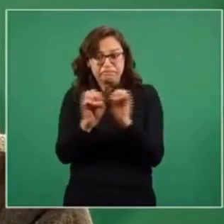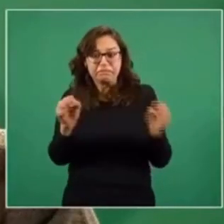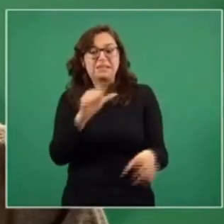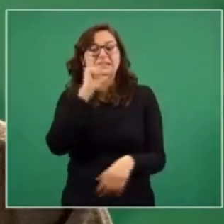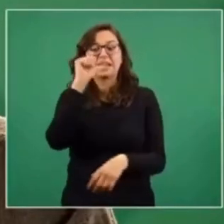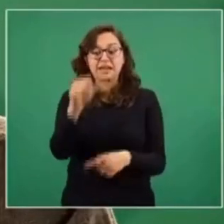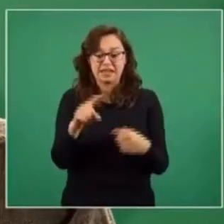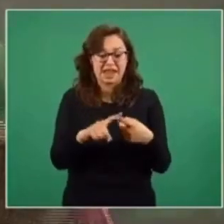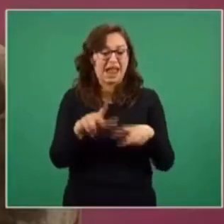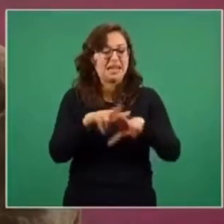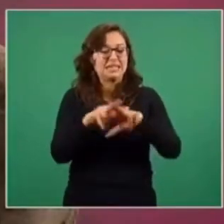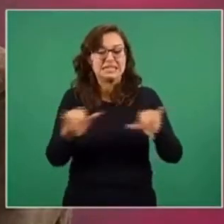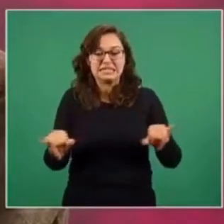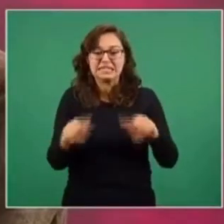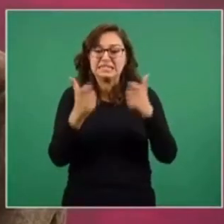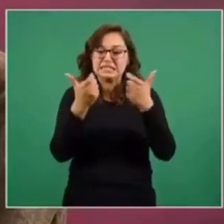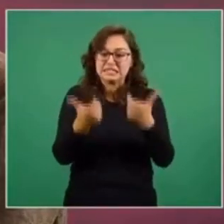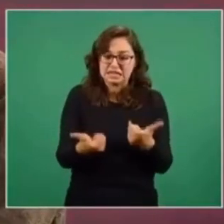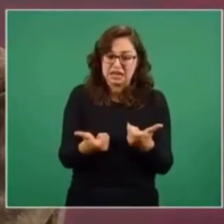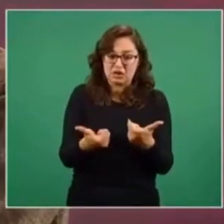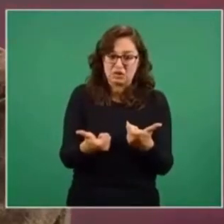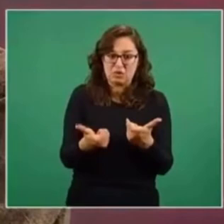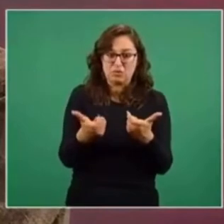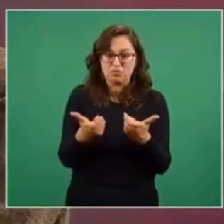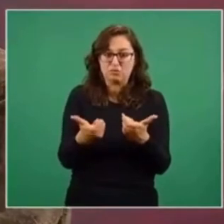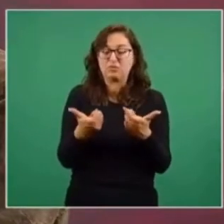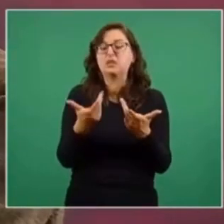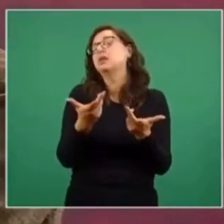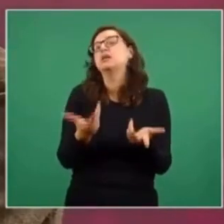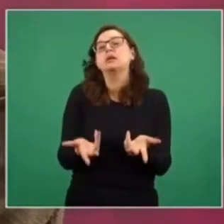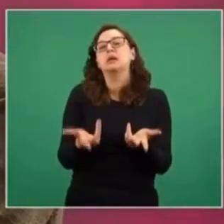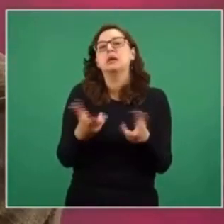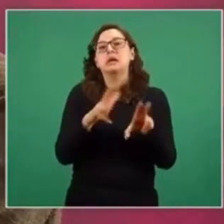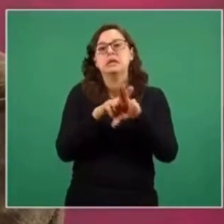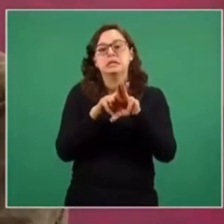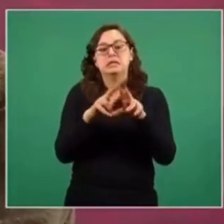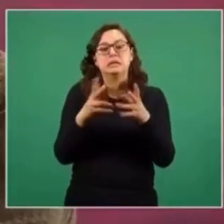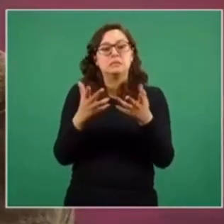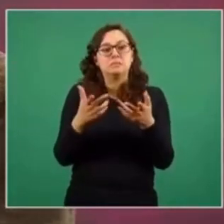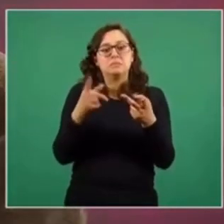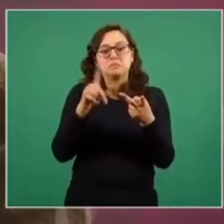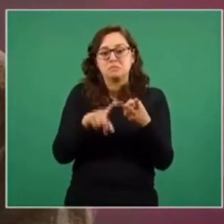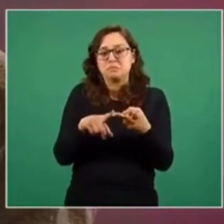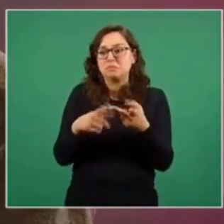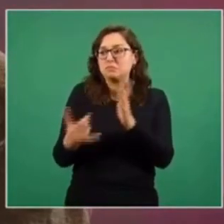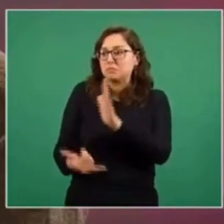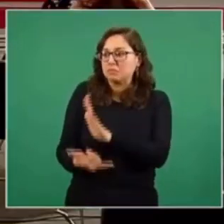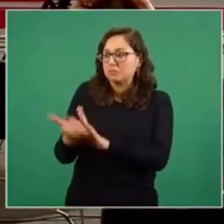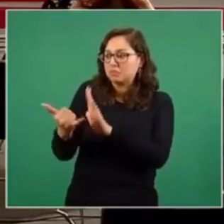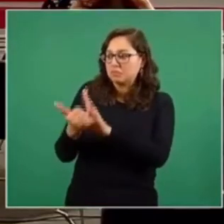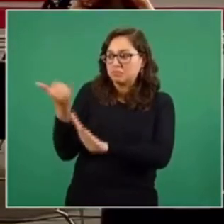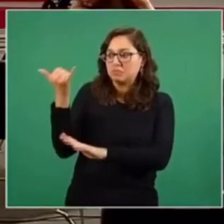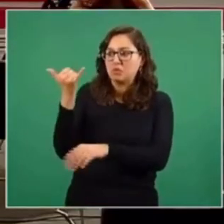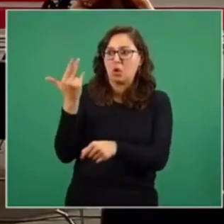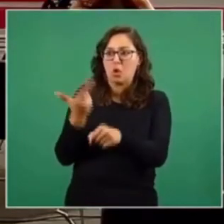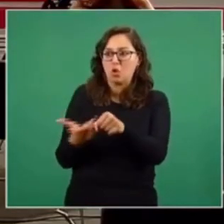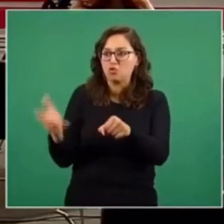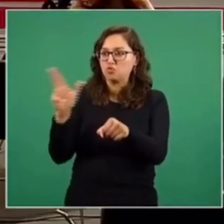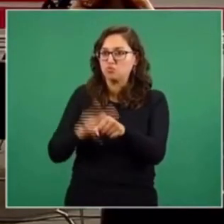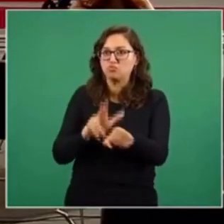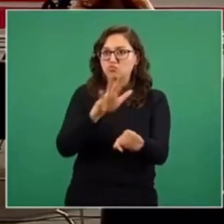y el dinero no se utilizó de manera apropiada para construir suficientes